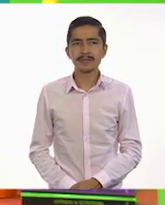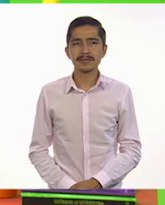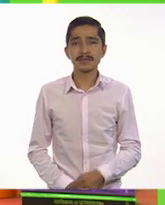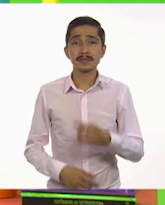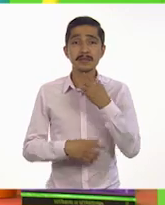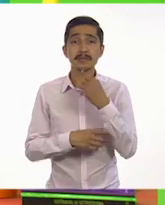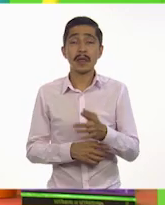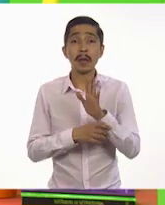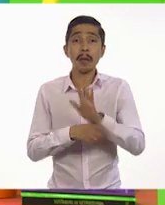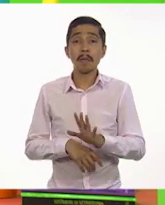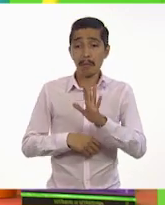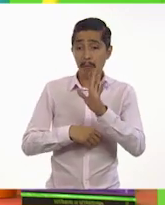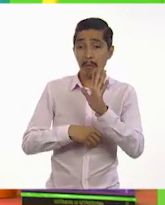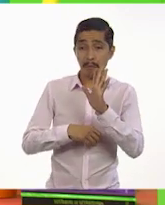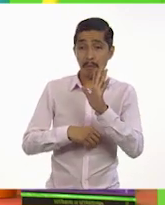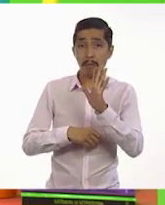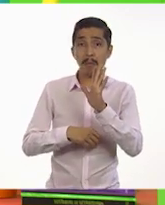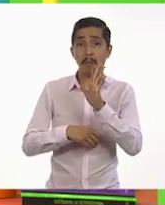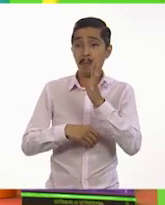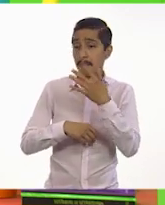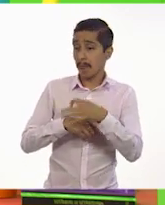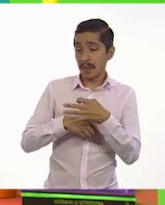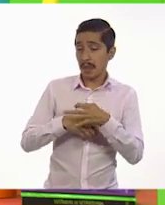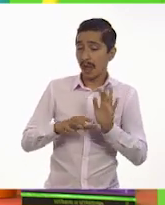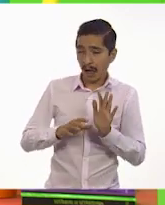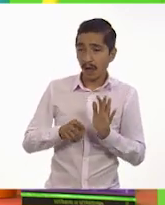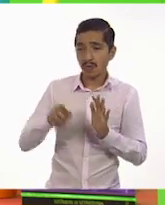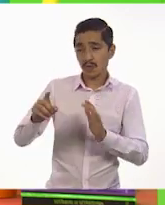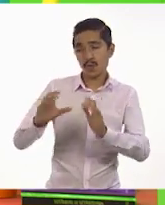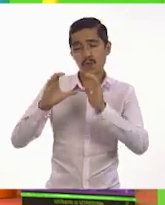Mientras tanto, cuídate, te queremos.